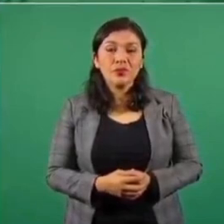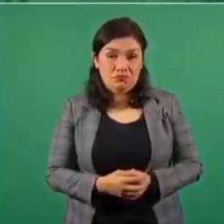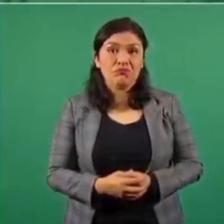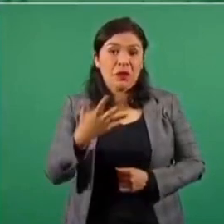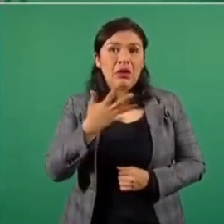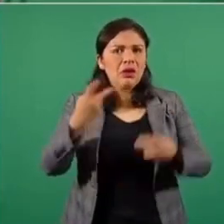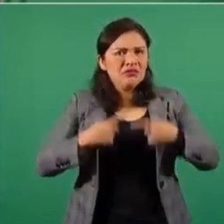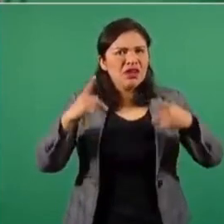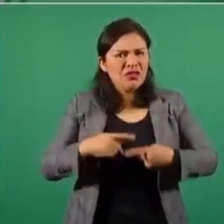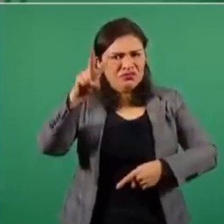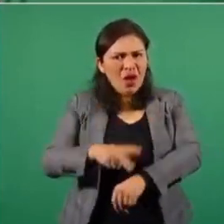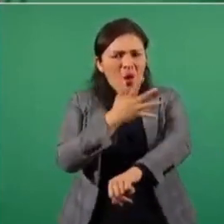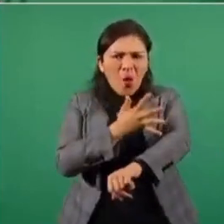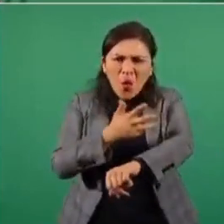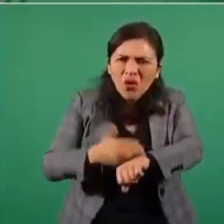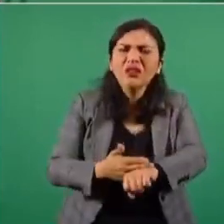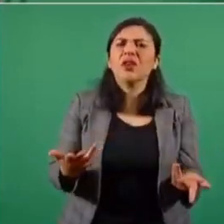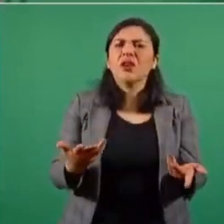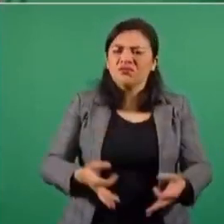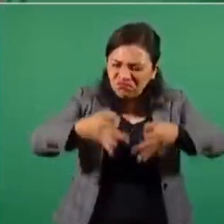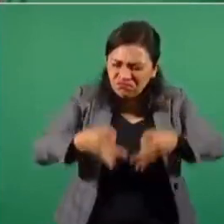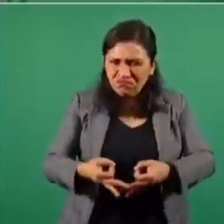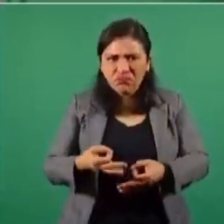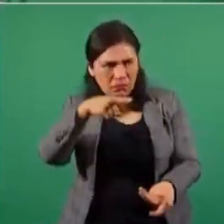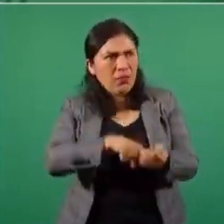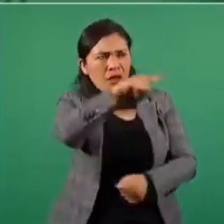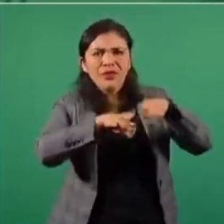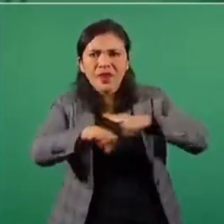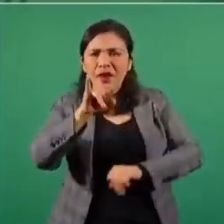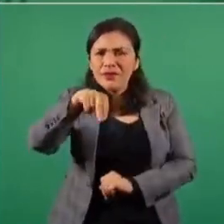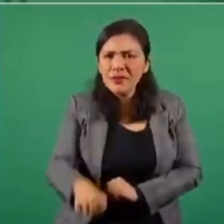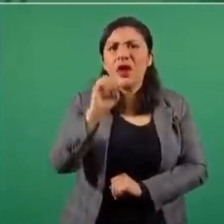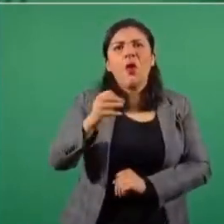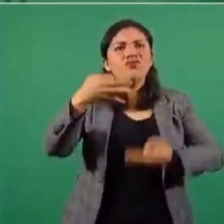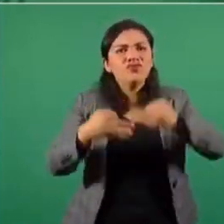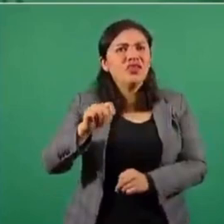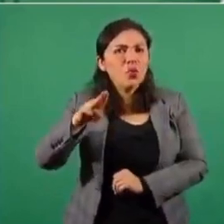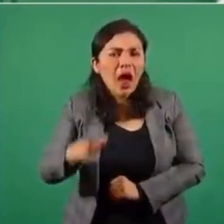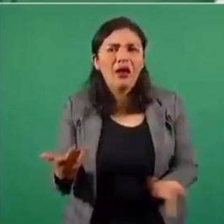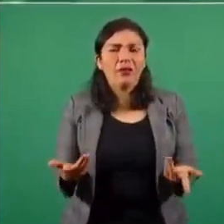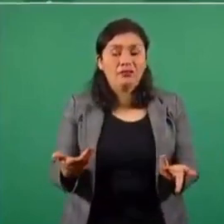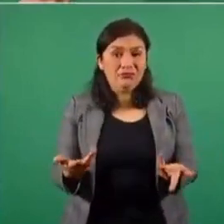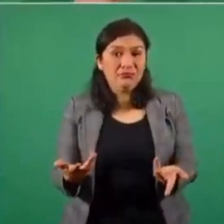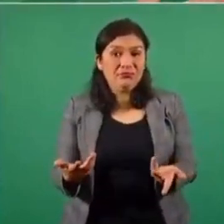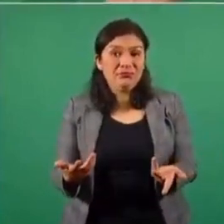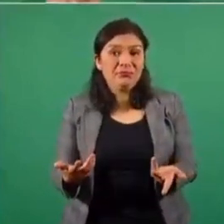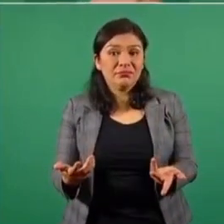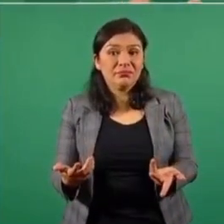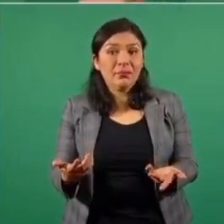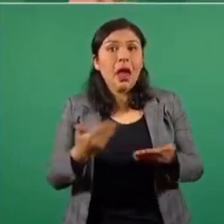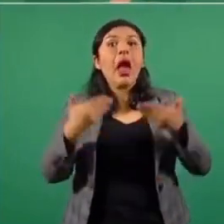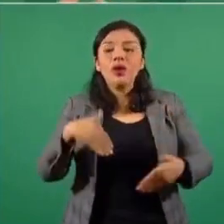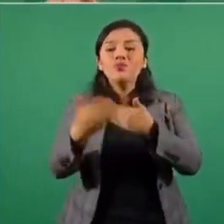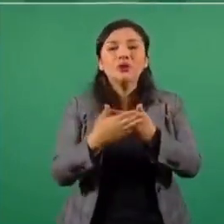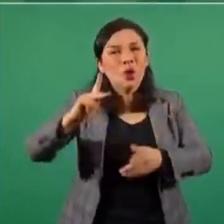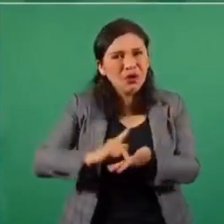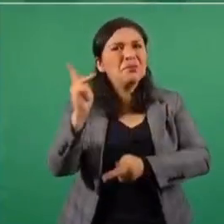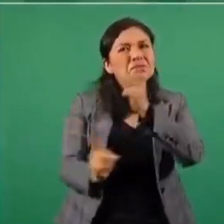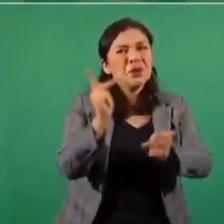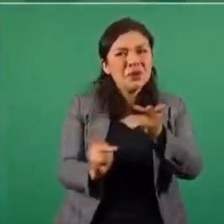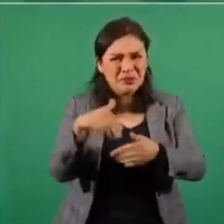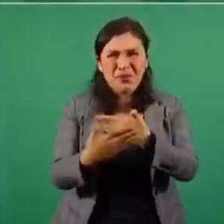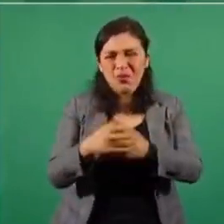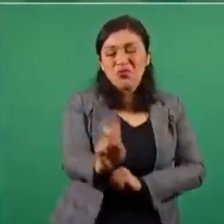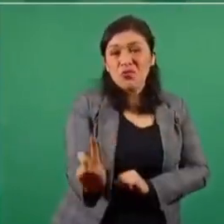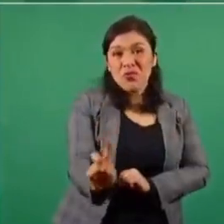gente honesta, íntegra, en el INE, en el tribunal. Ahora que se va a llevar a cabo una consulta el